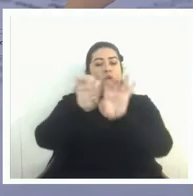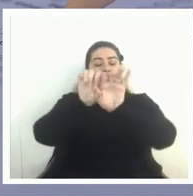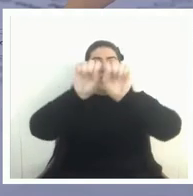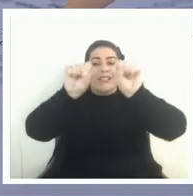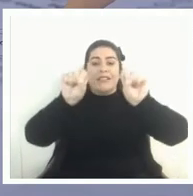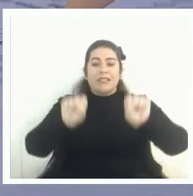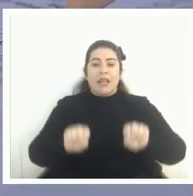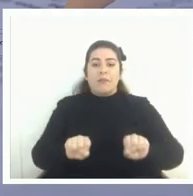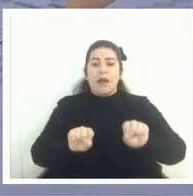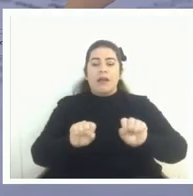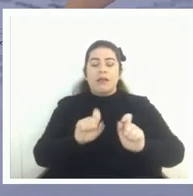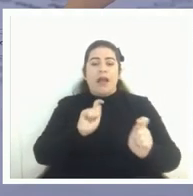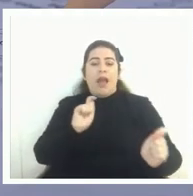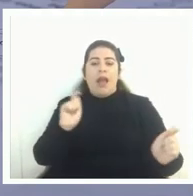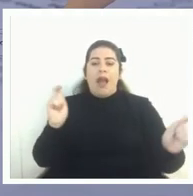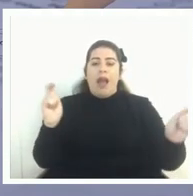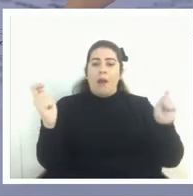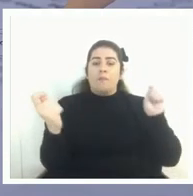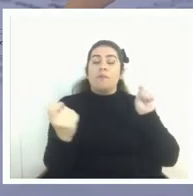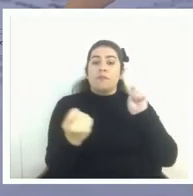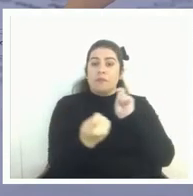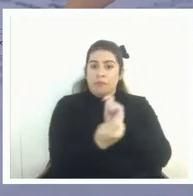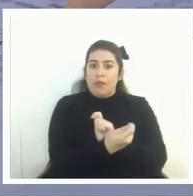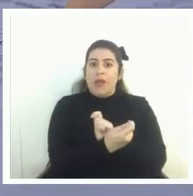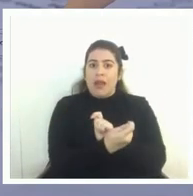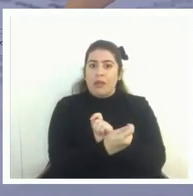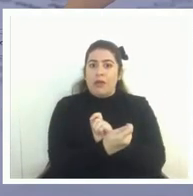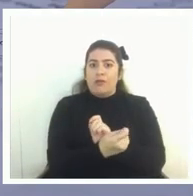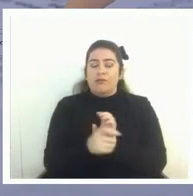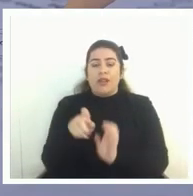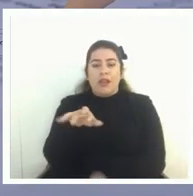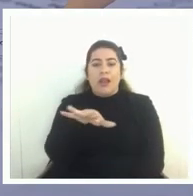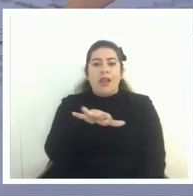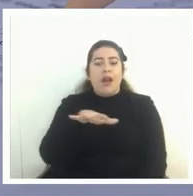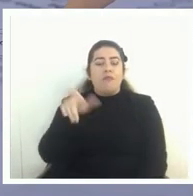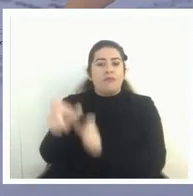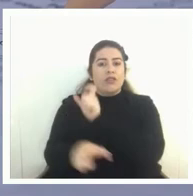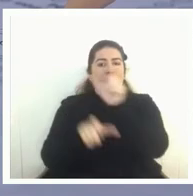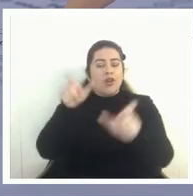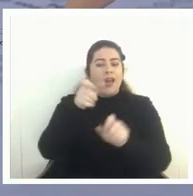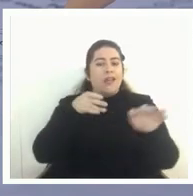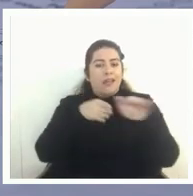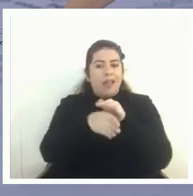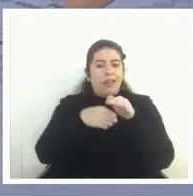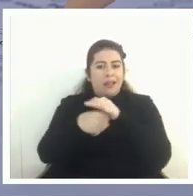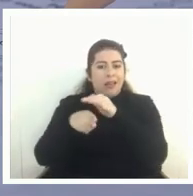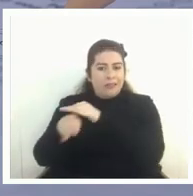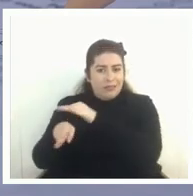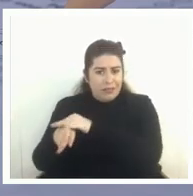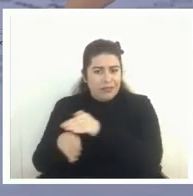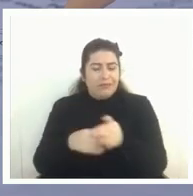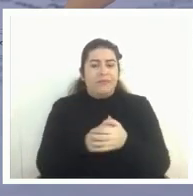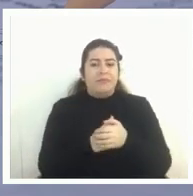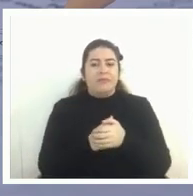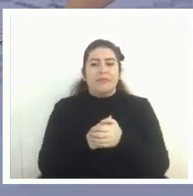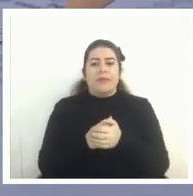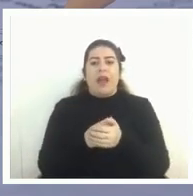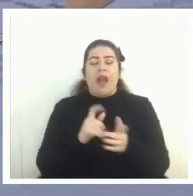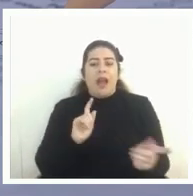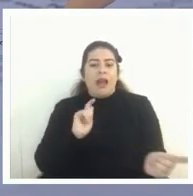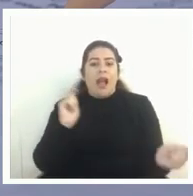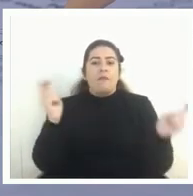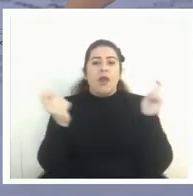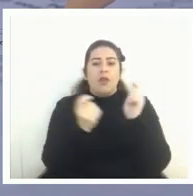cambiado enormemente desde el punto de vista de la población que atiende que ha cambiado por la diversidad